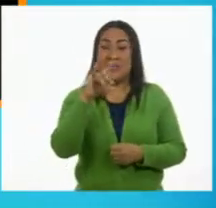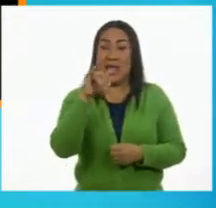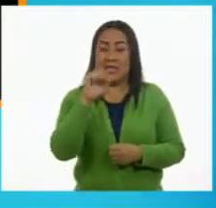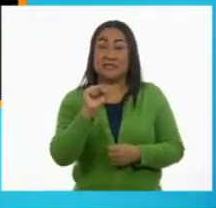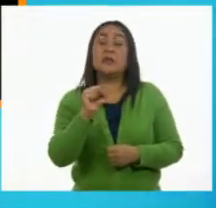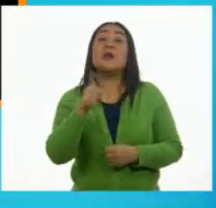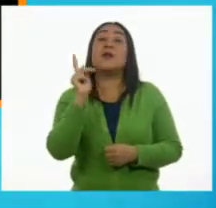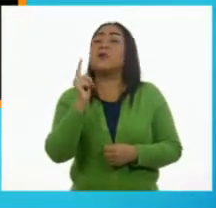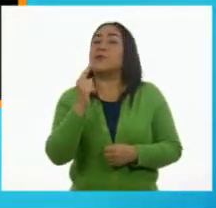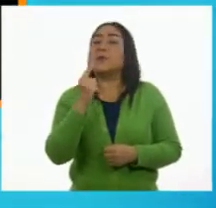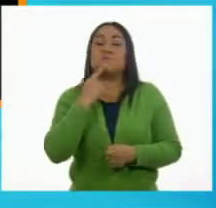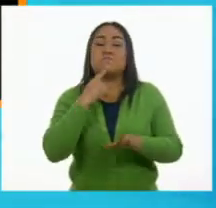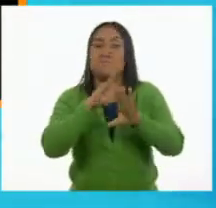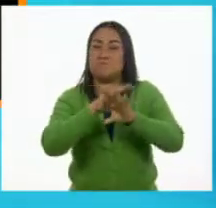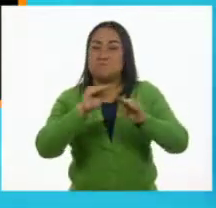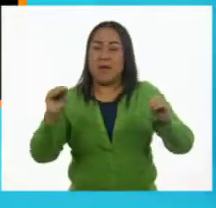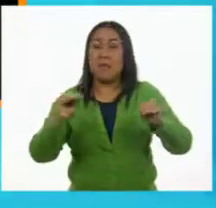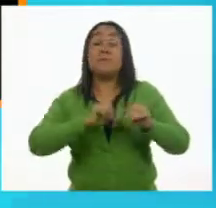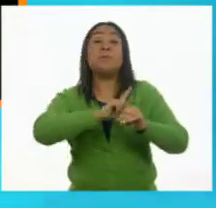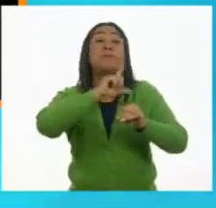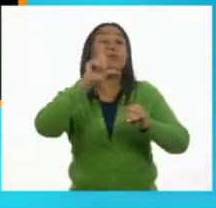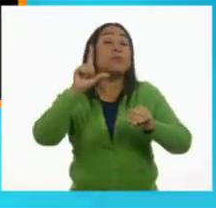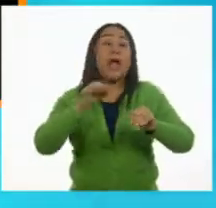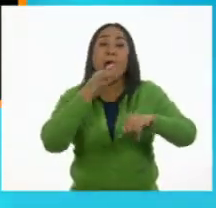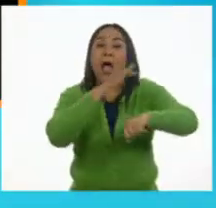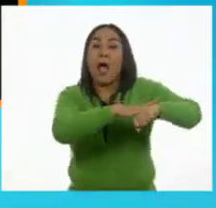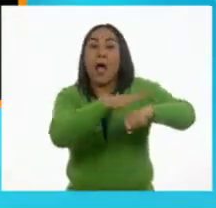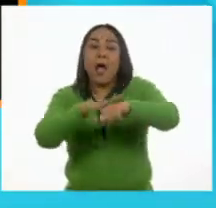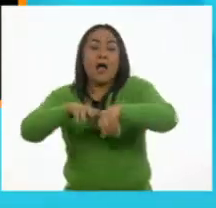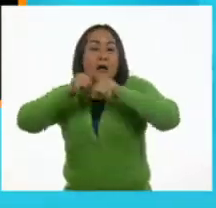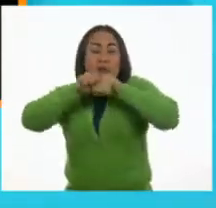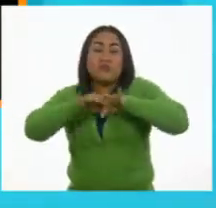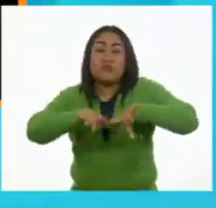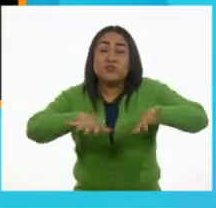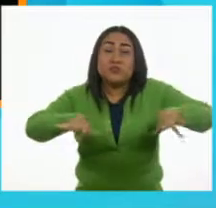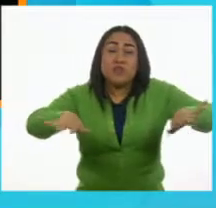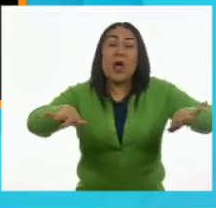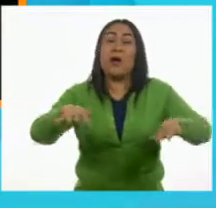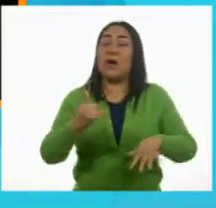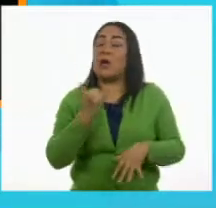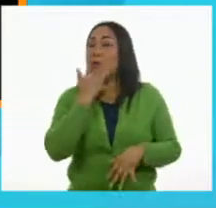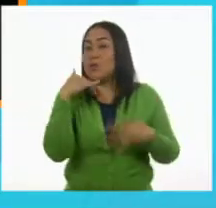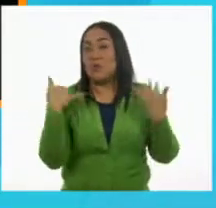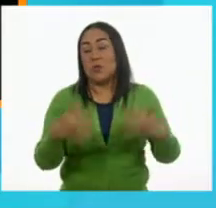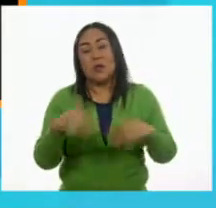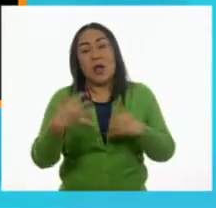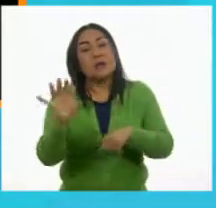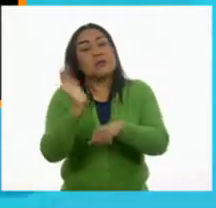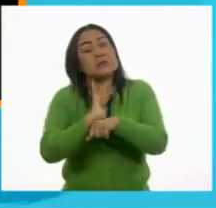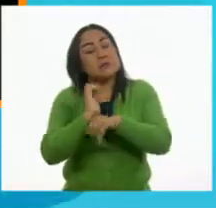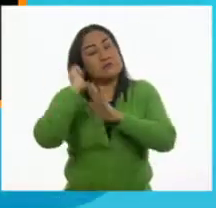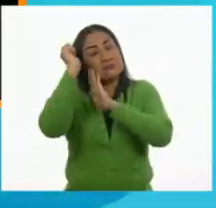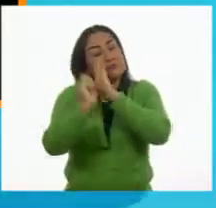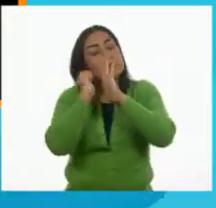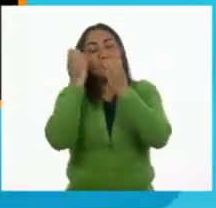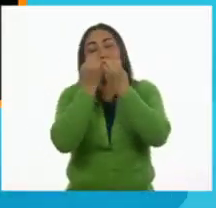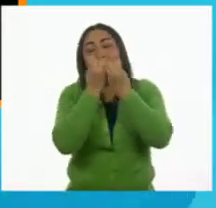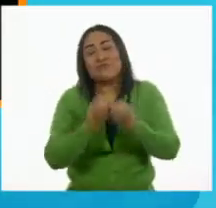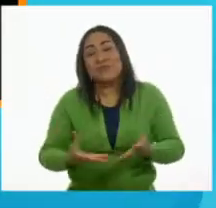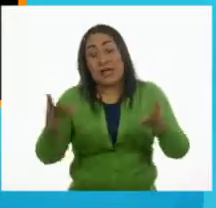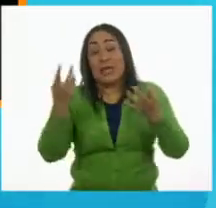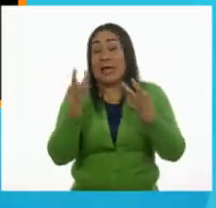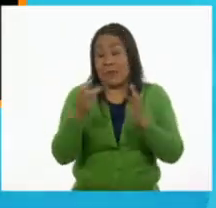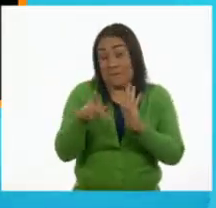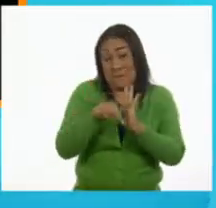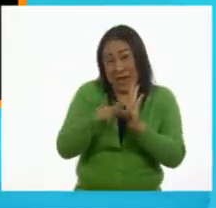mudas. La noticia pronto corrió como la pólvora y fue tal el éxito que tuvo el cinematógrafo que los